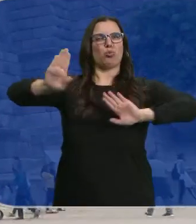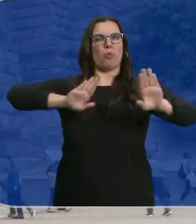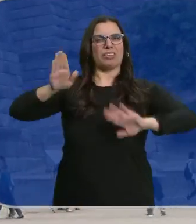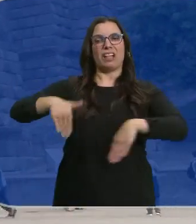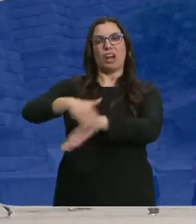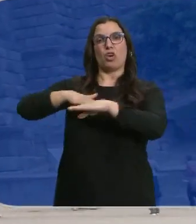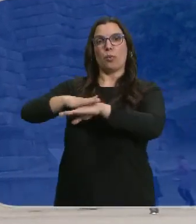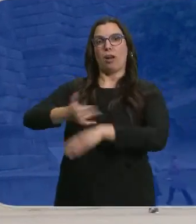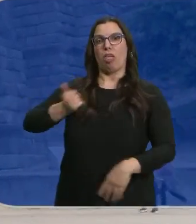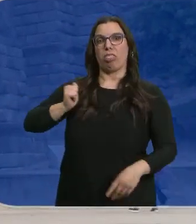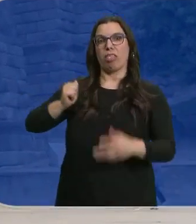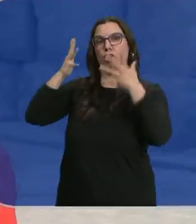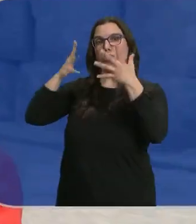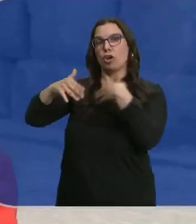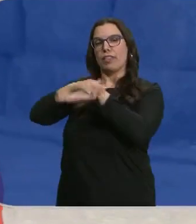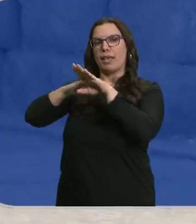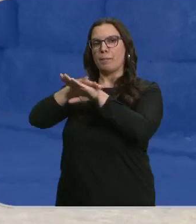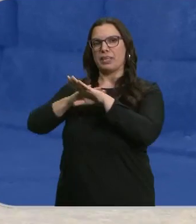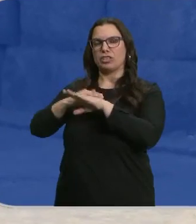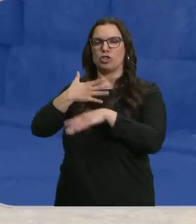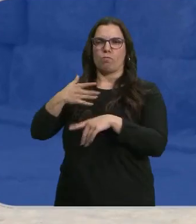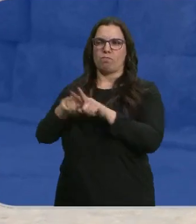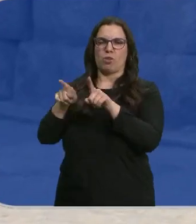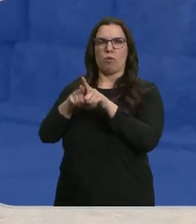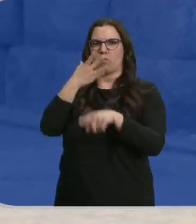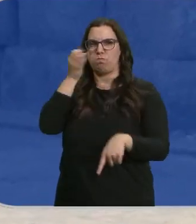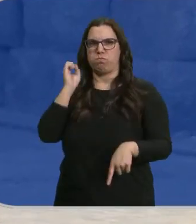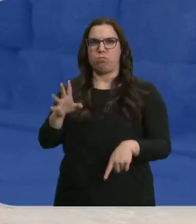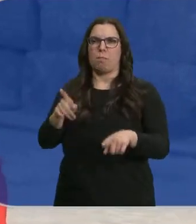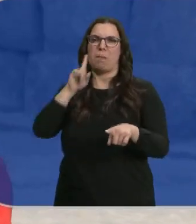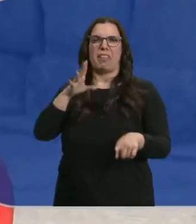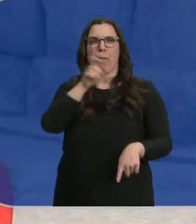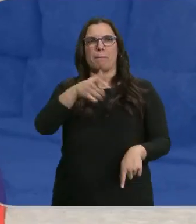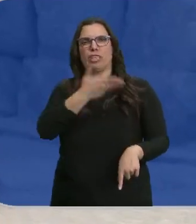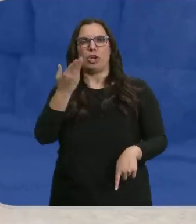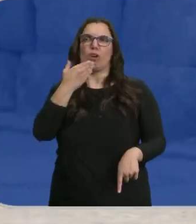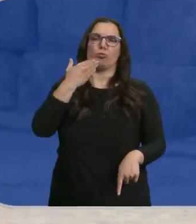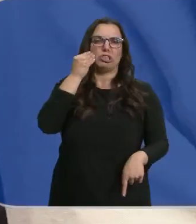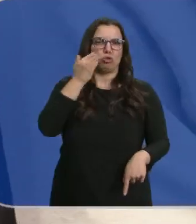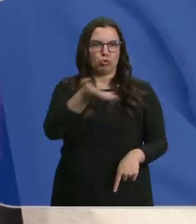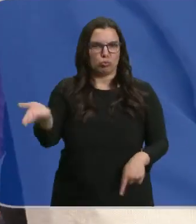utilizando el Consejo de Ministros de una forma burda, menospreciando la inteligencia de los ciudadanos.